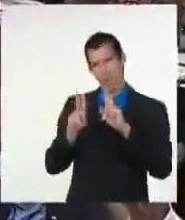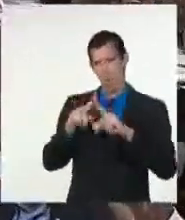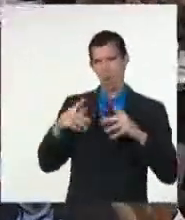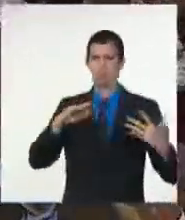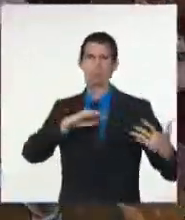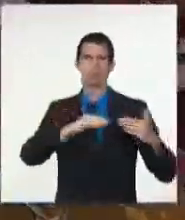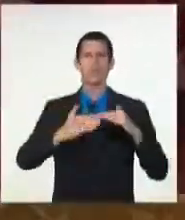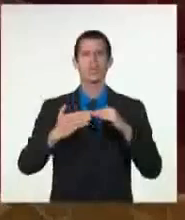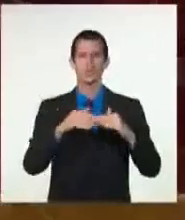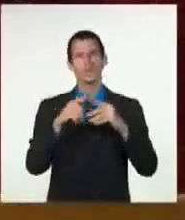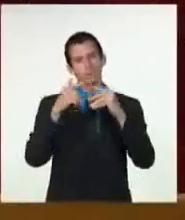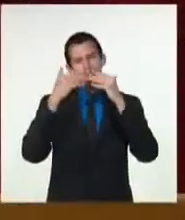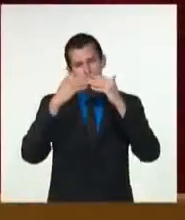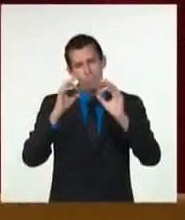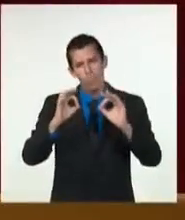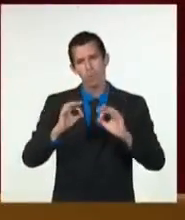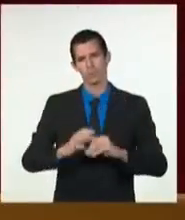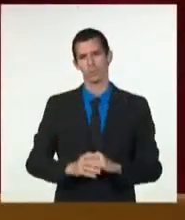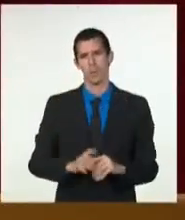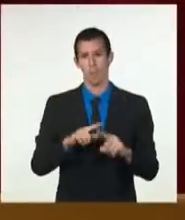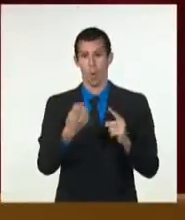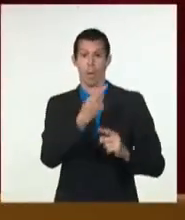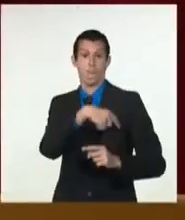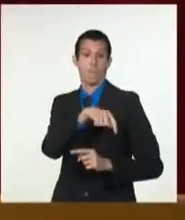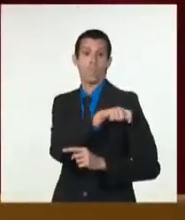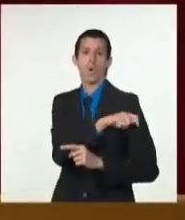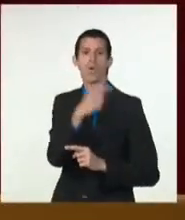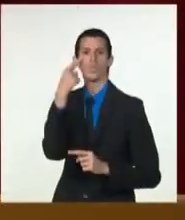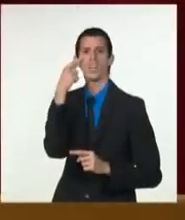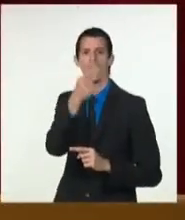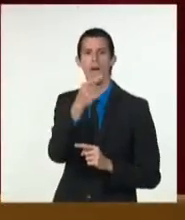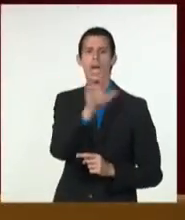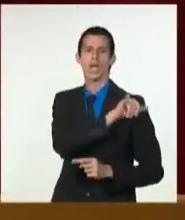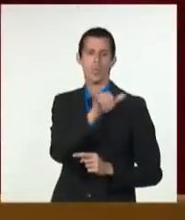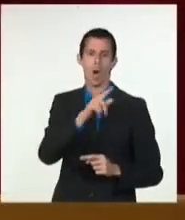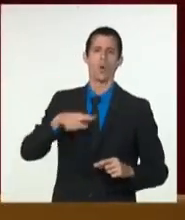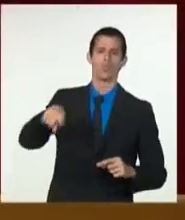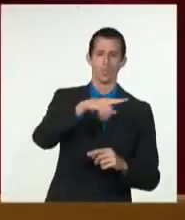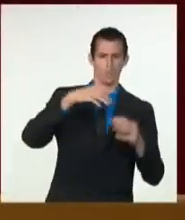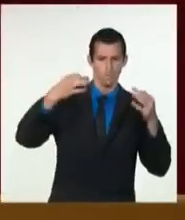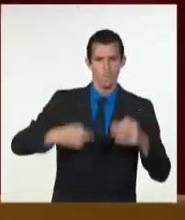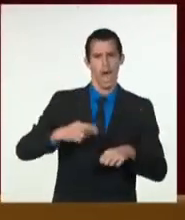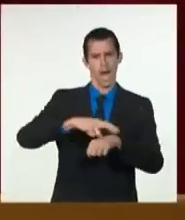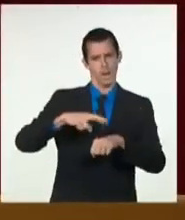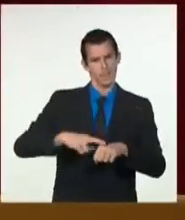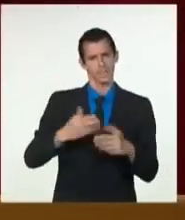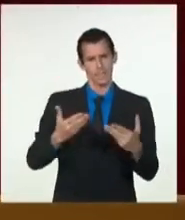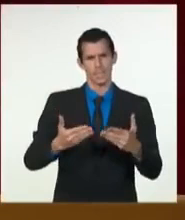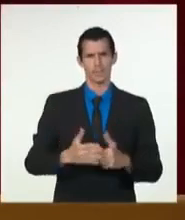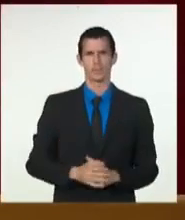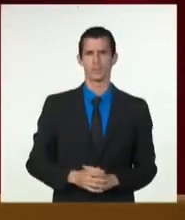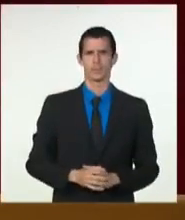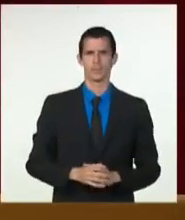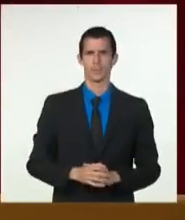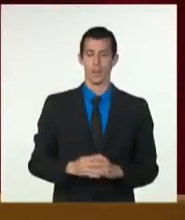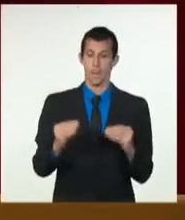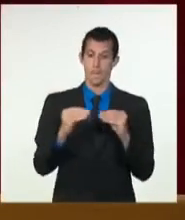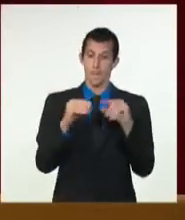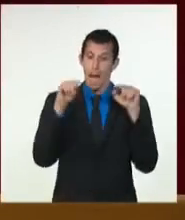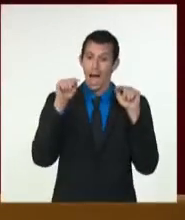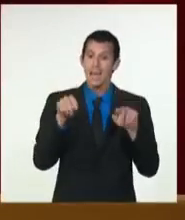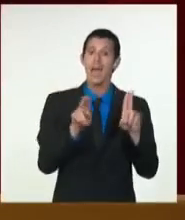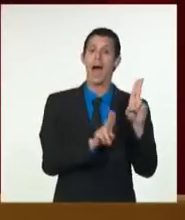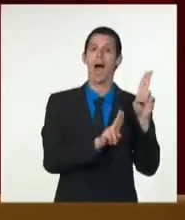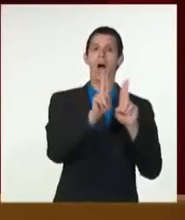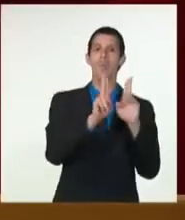Los acuerdos derivados de estas reuniones deben constituir premisas para el trabajo de los diferentes órganos y organismos a